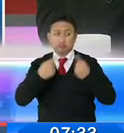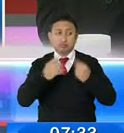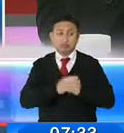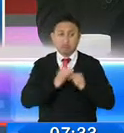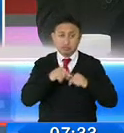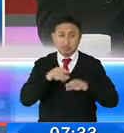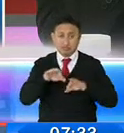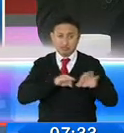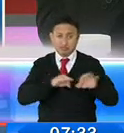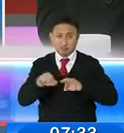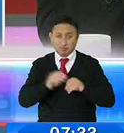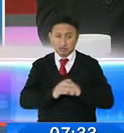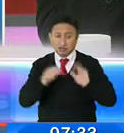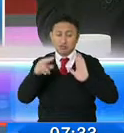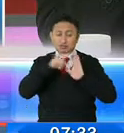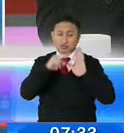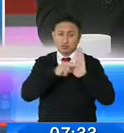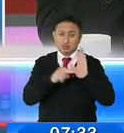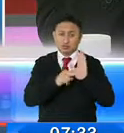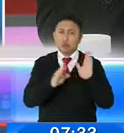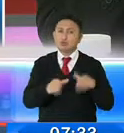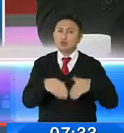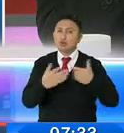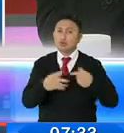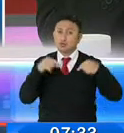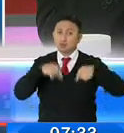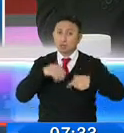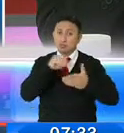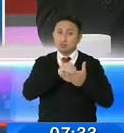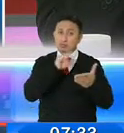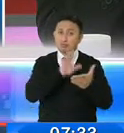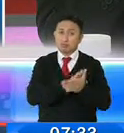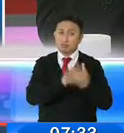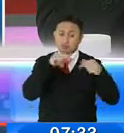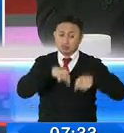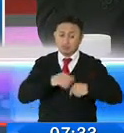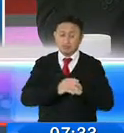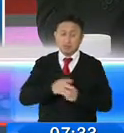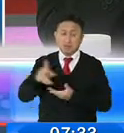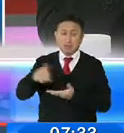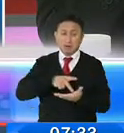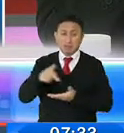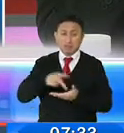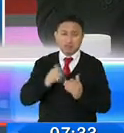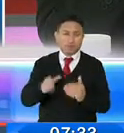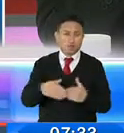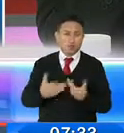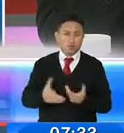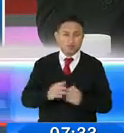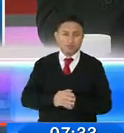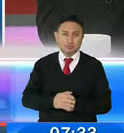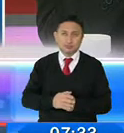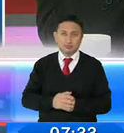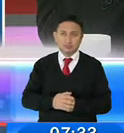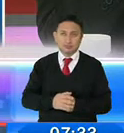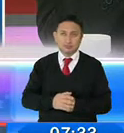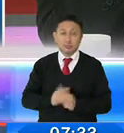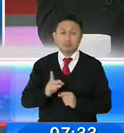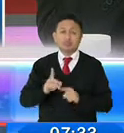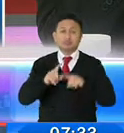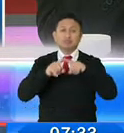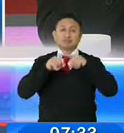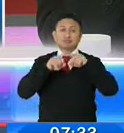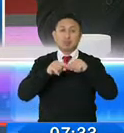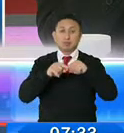establece algunos lineamientos generales para la aplicación y el cobro de esta tarifa. Se lo hará de acuerdo a